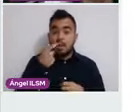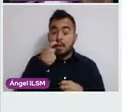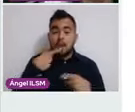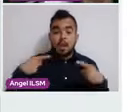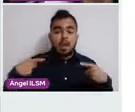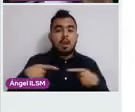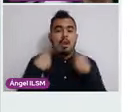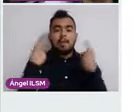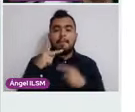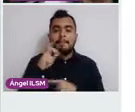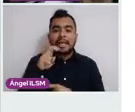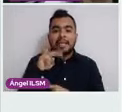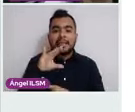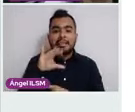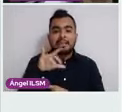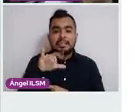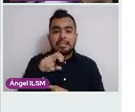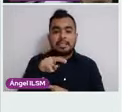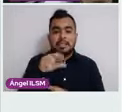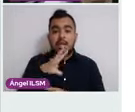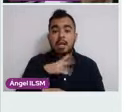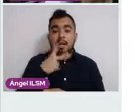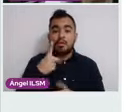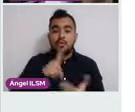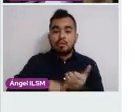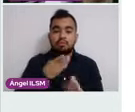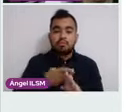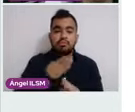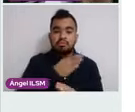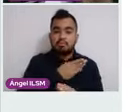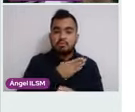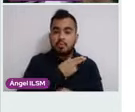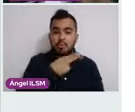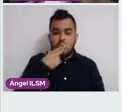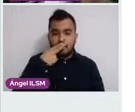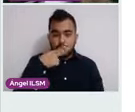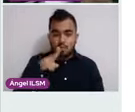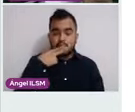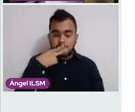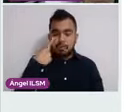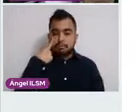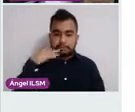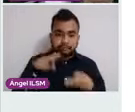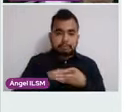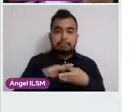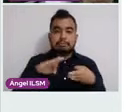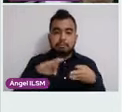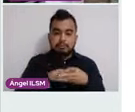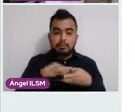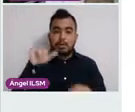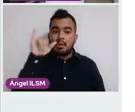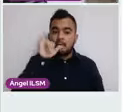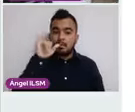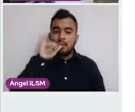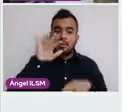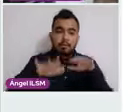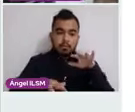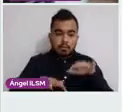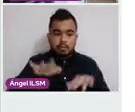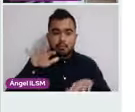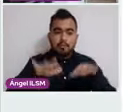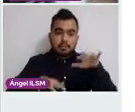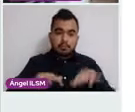antecedente de 2 degrados, niega transfusiones, fuma ocasionalmente, alcoholismo ocasional y va a negar